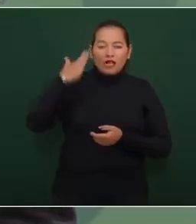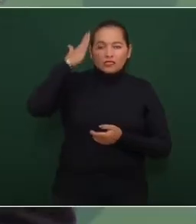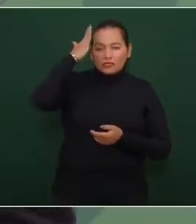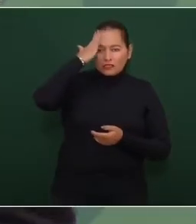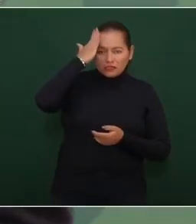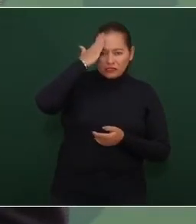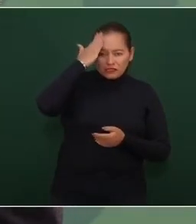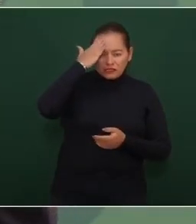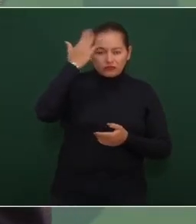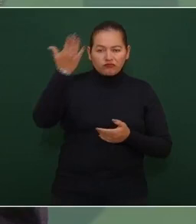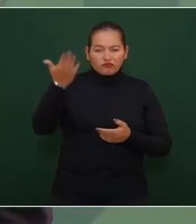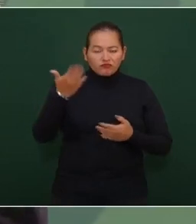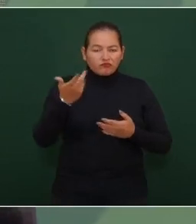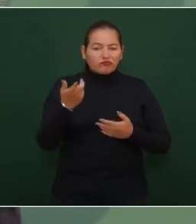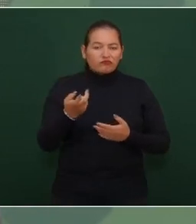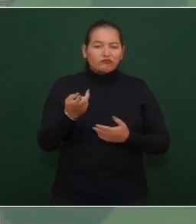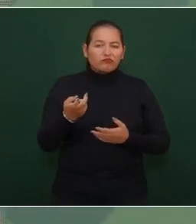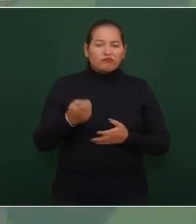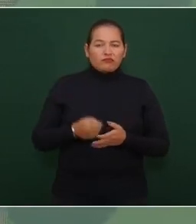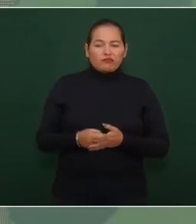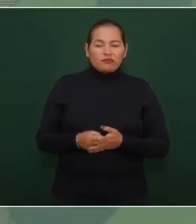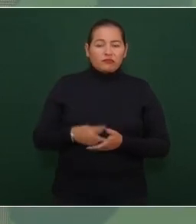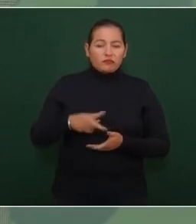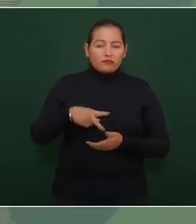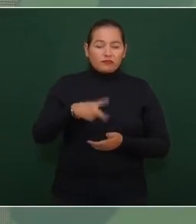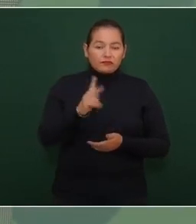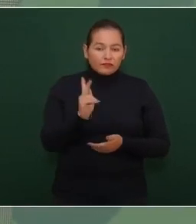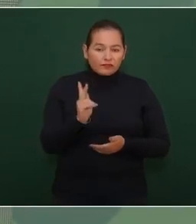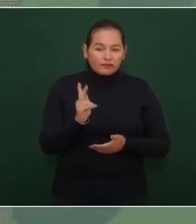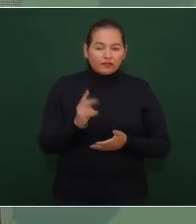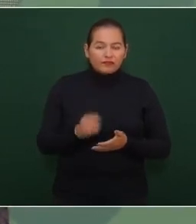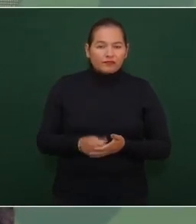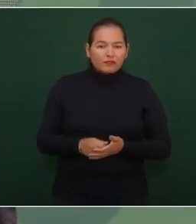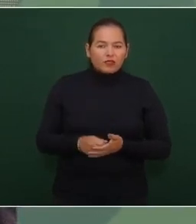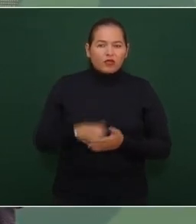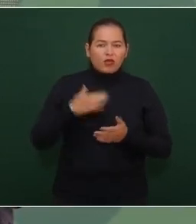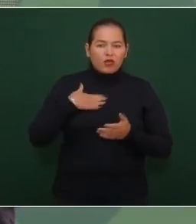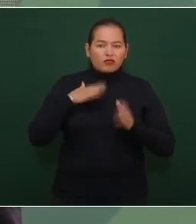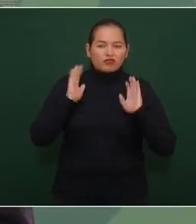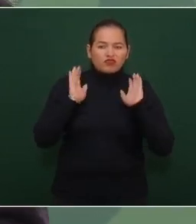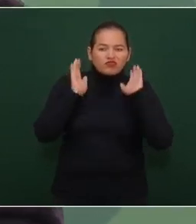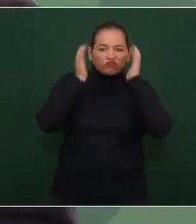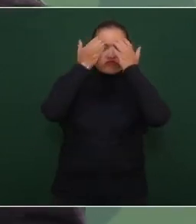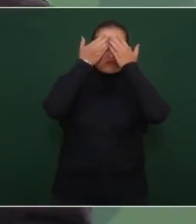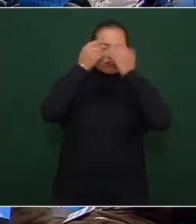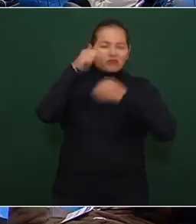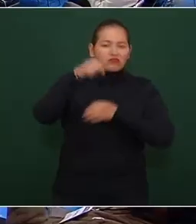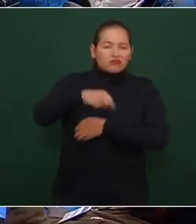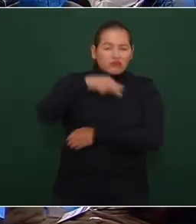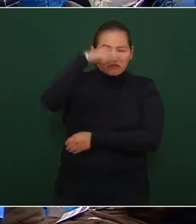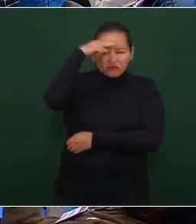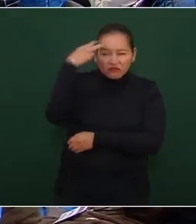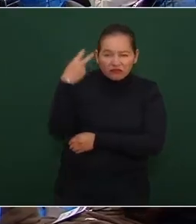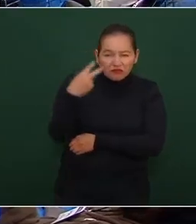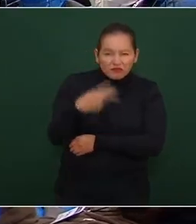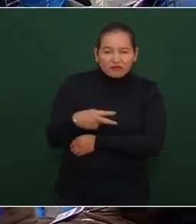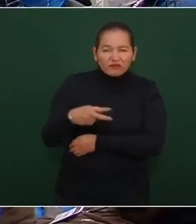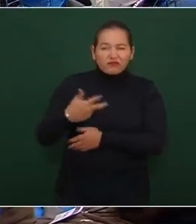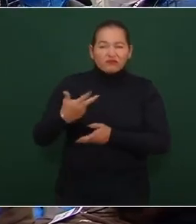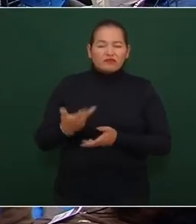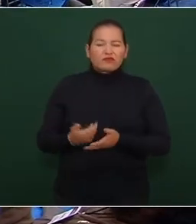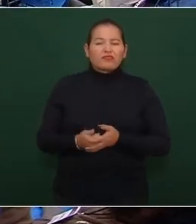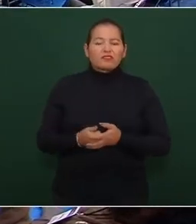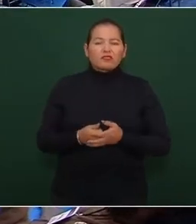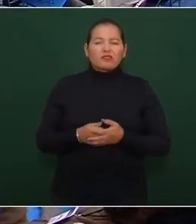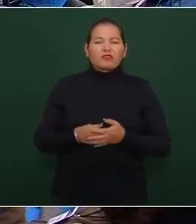pero los conservadores en México pueden llegar